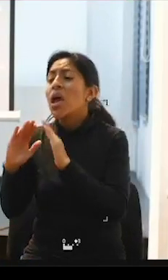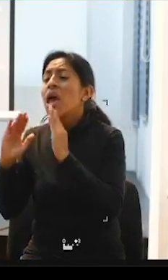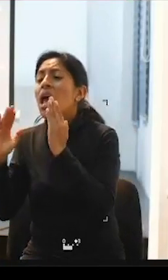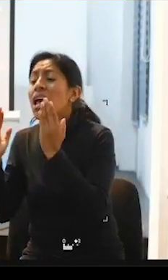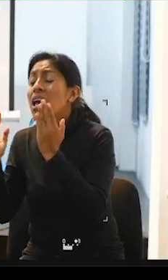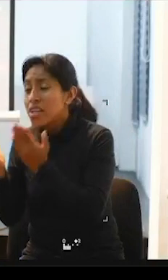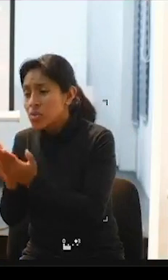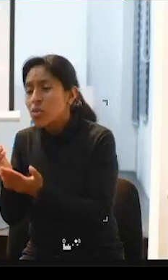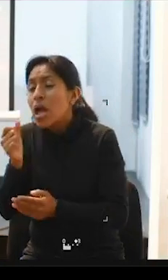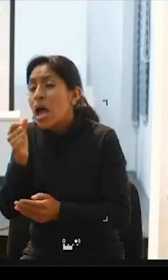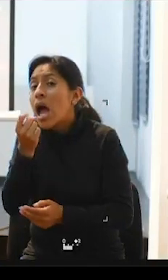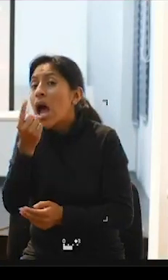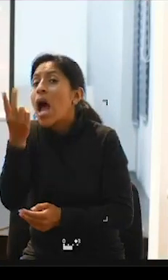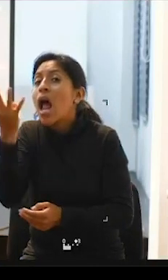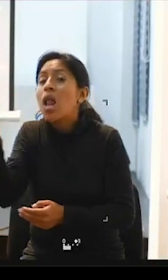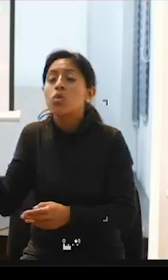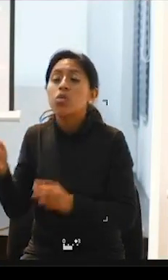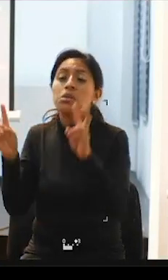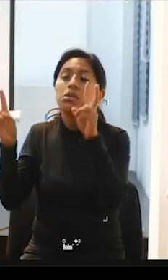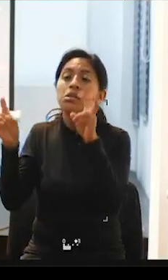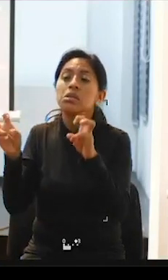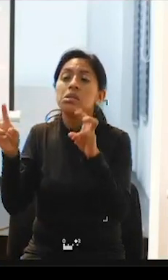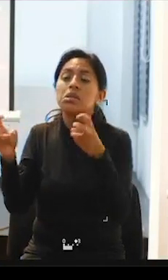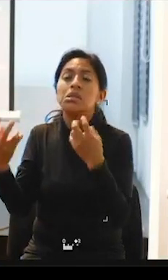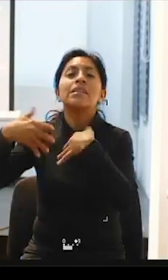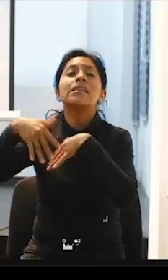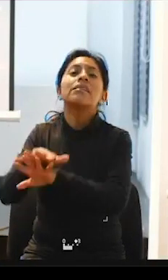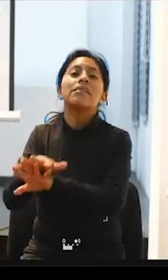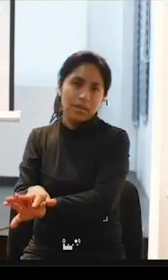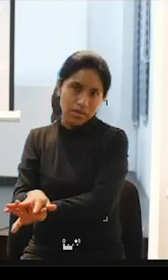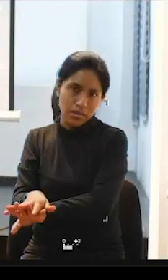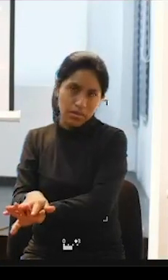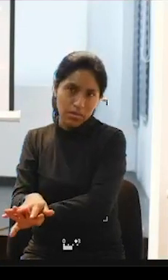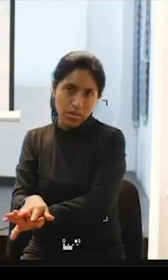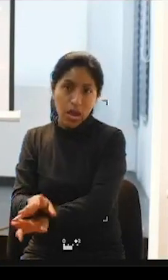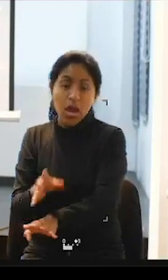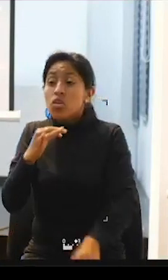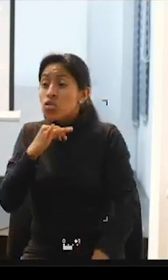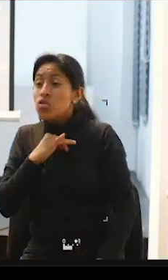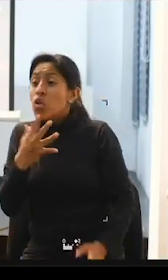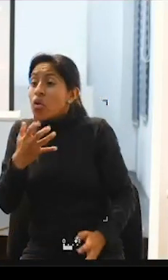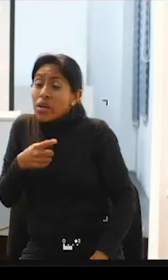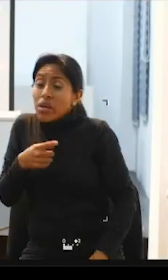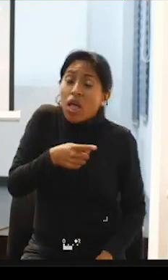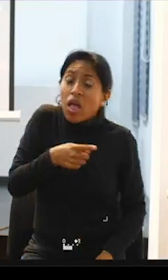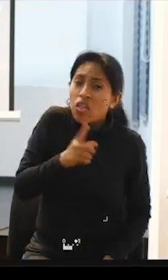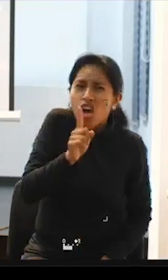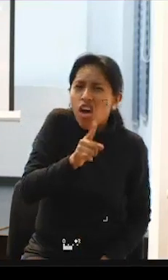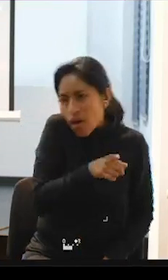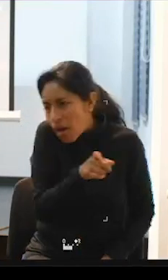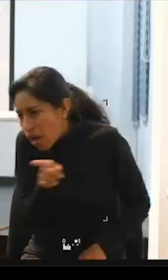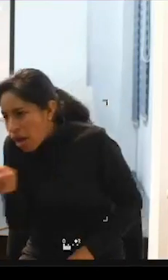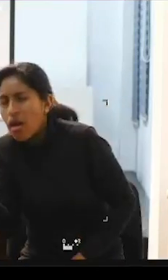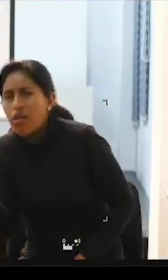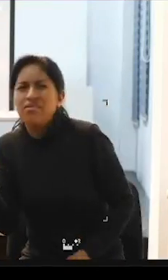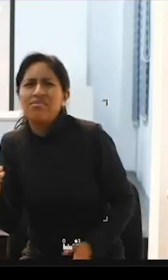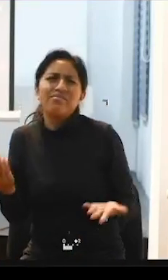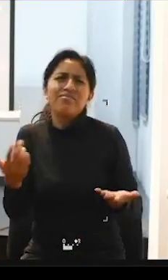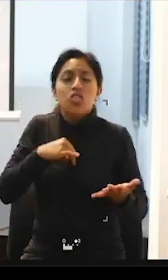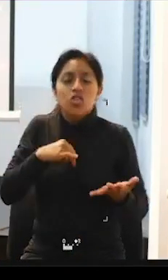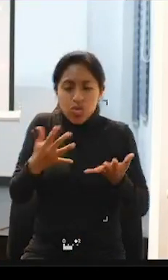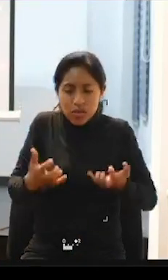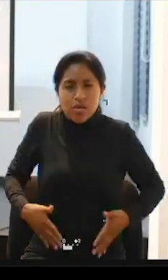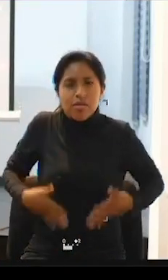integradoras solo a eso entonces nos los han dirigido toda la vida a nuestro camino y con vida independiente eso queremos lograr nosotros